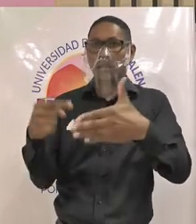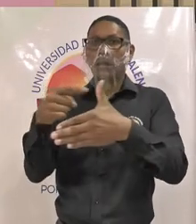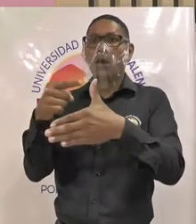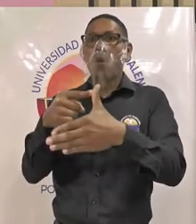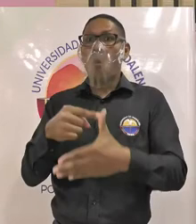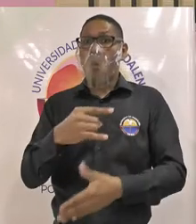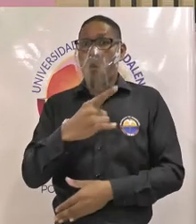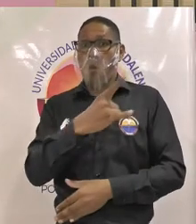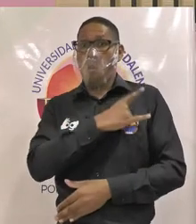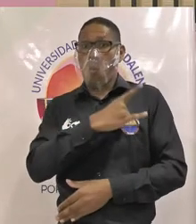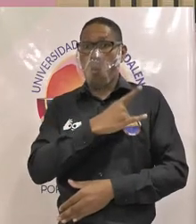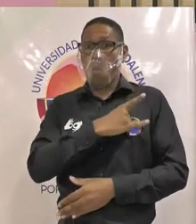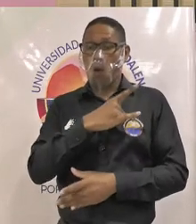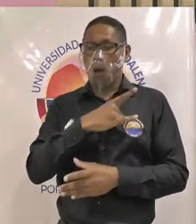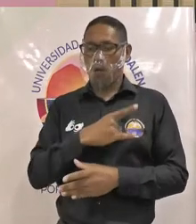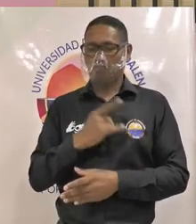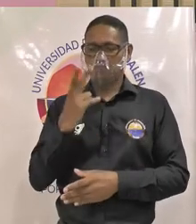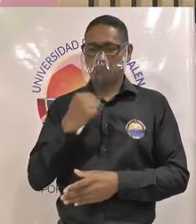comprometida con la calidad